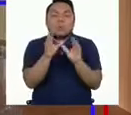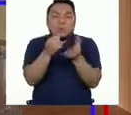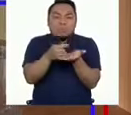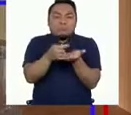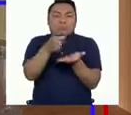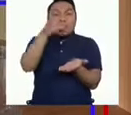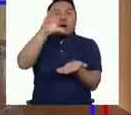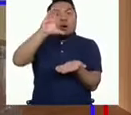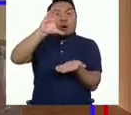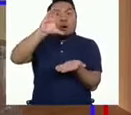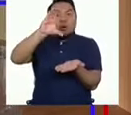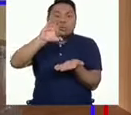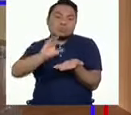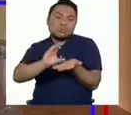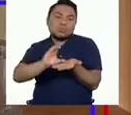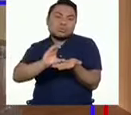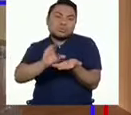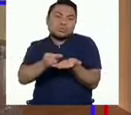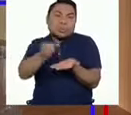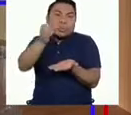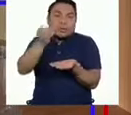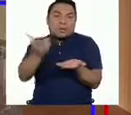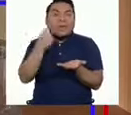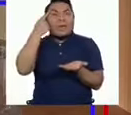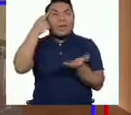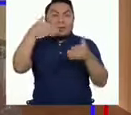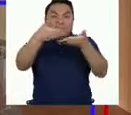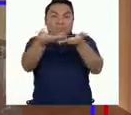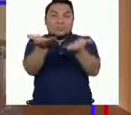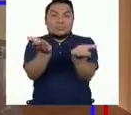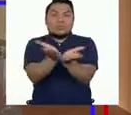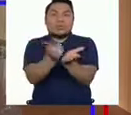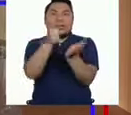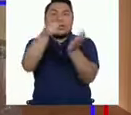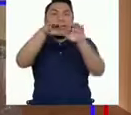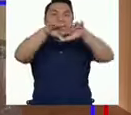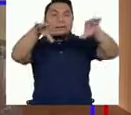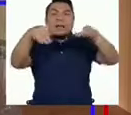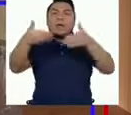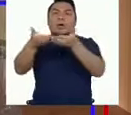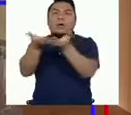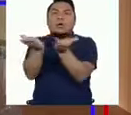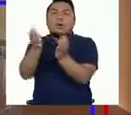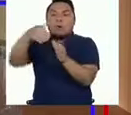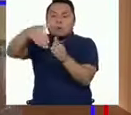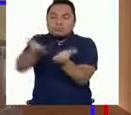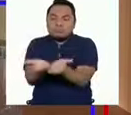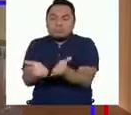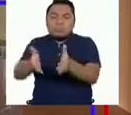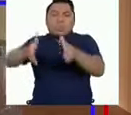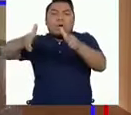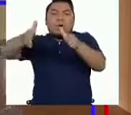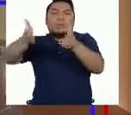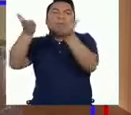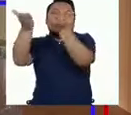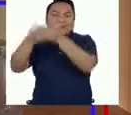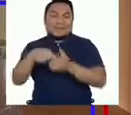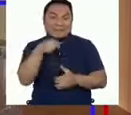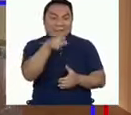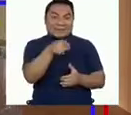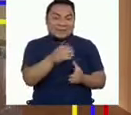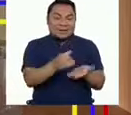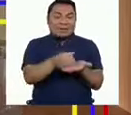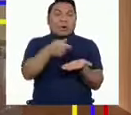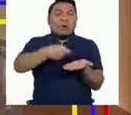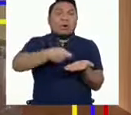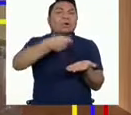Es decir, he separado los platos tendidos de los platos hondos. Y por otro lado, tengo un grupo de